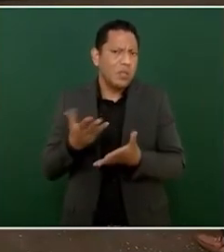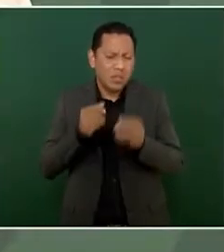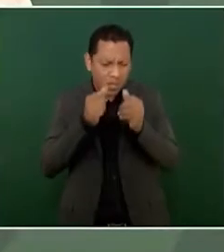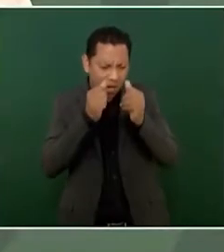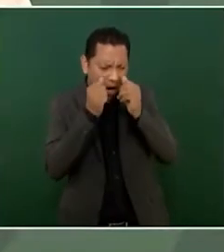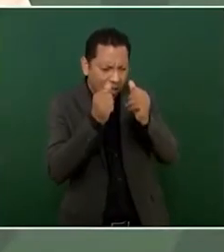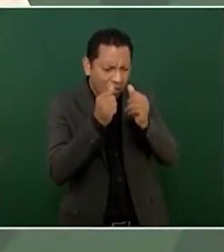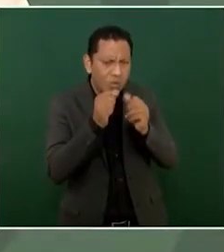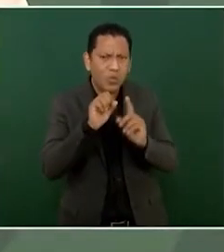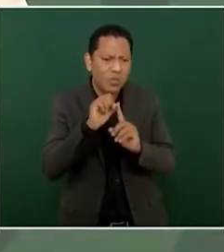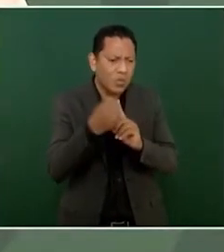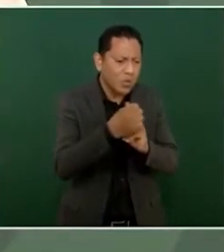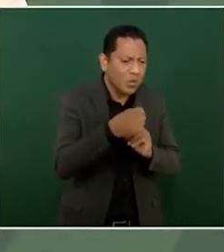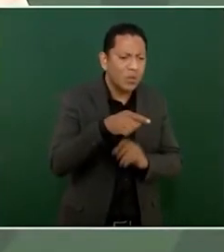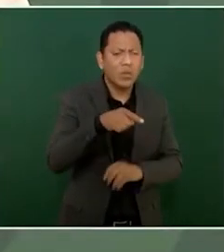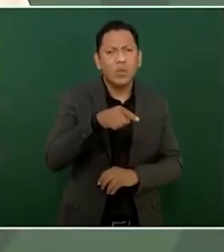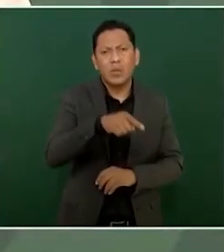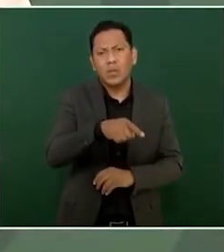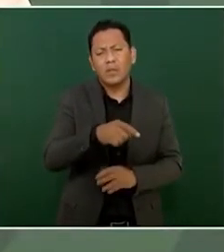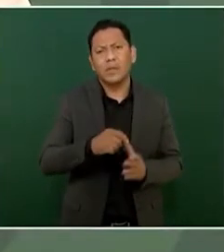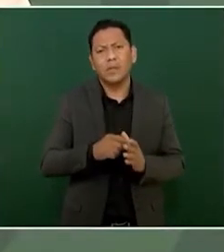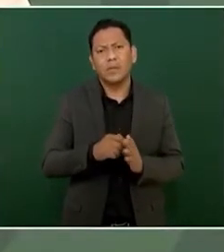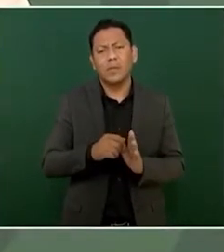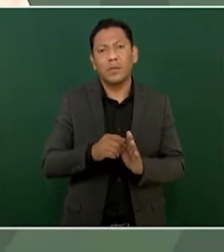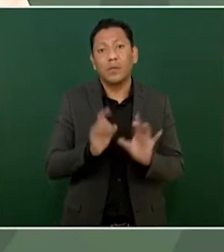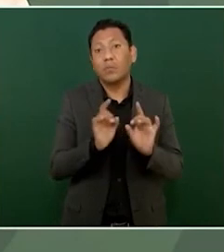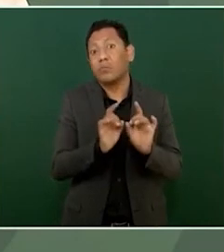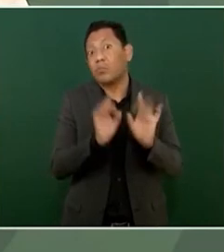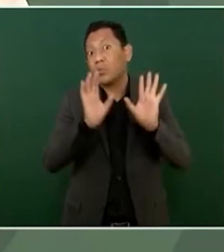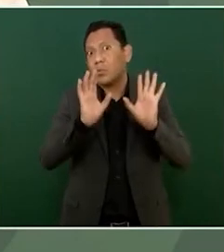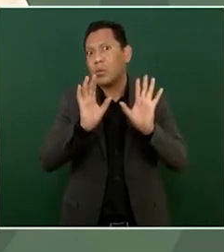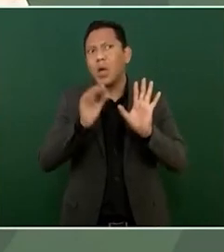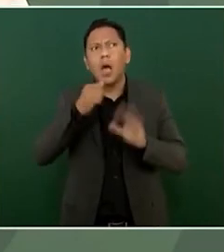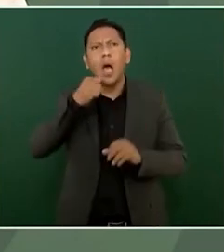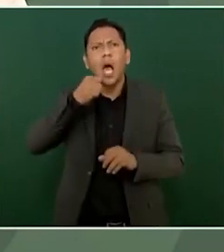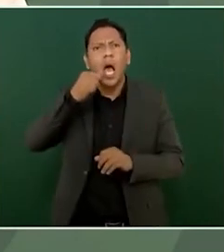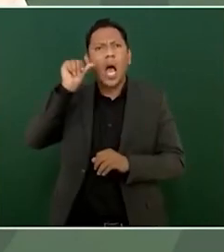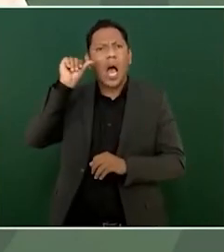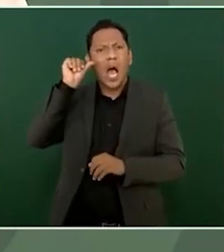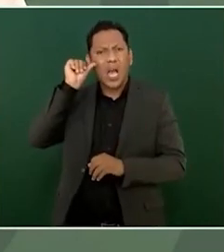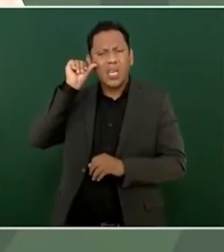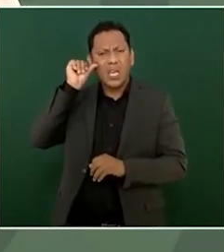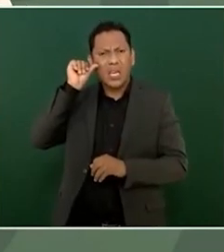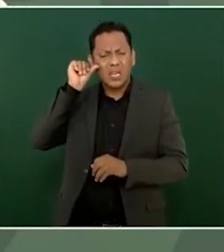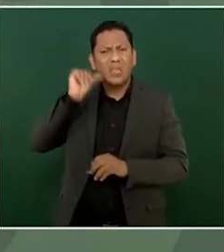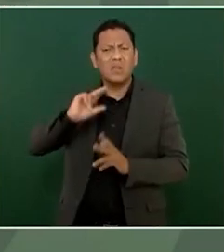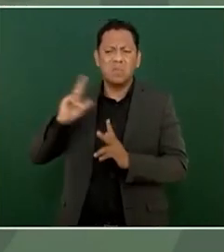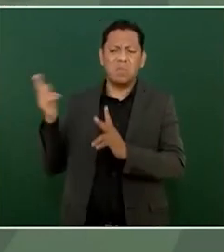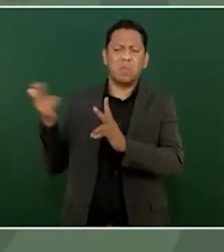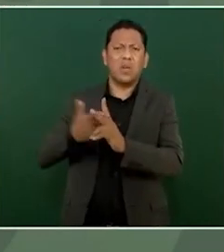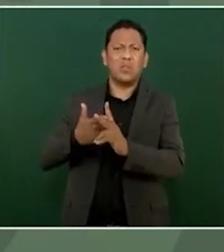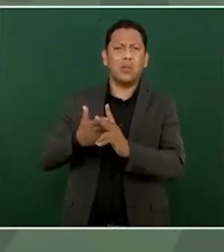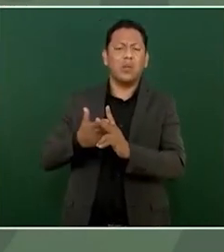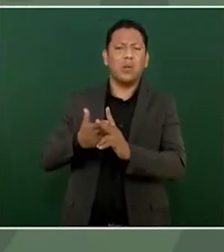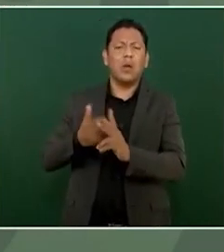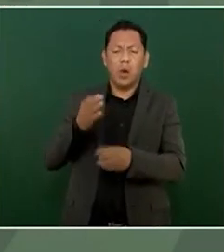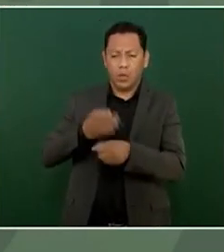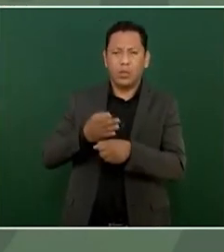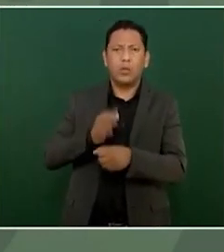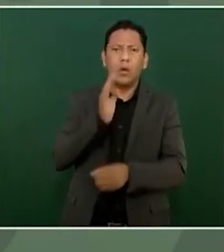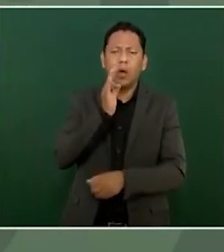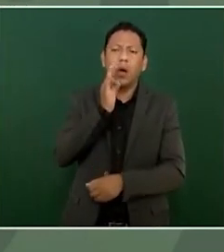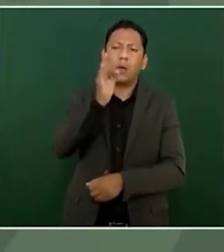Ahí donde lamentablemente asesinaron ayer y aprovecho para enviar mi